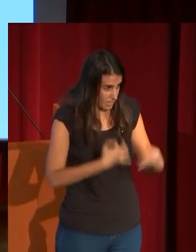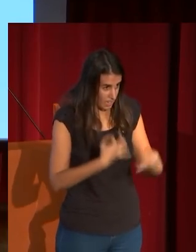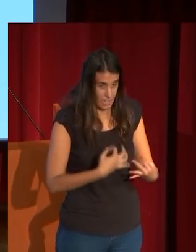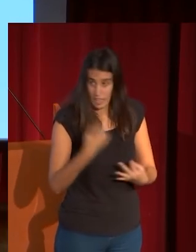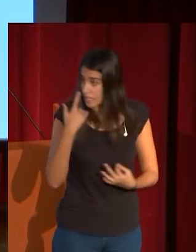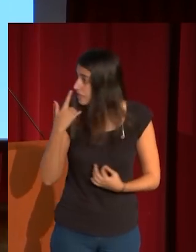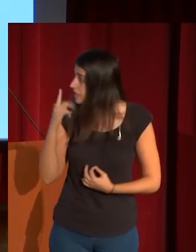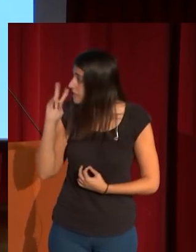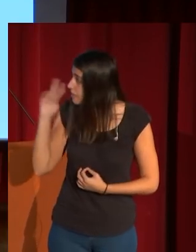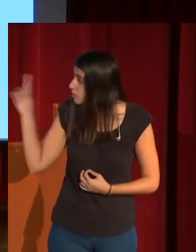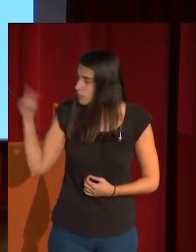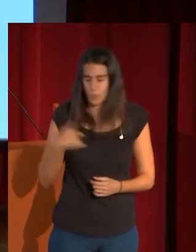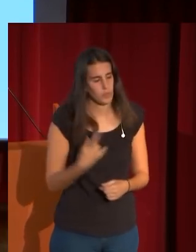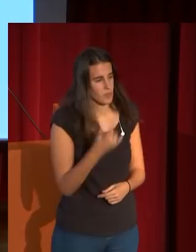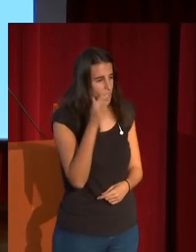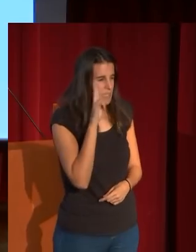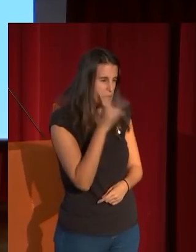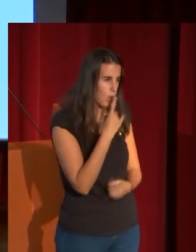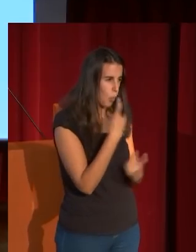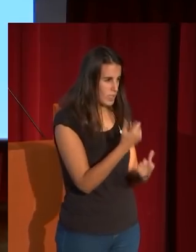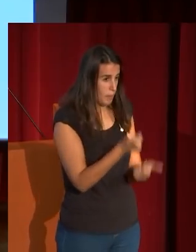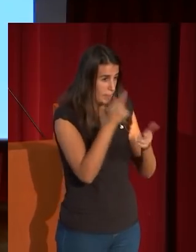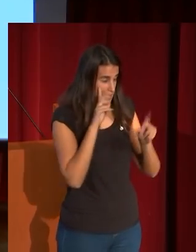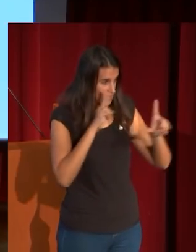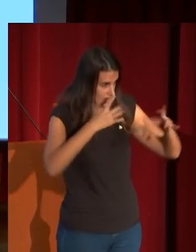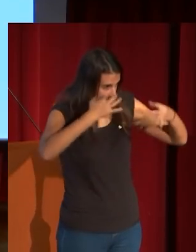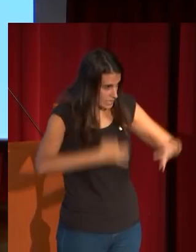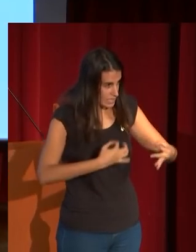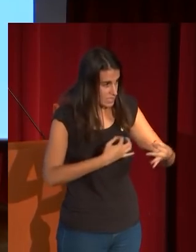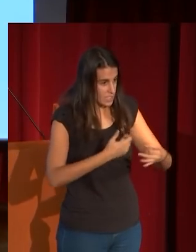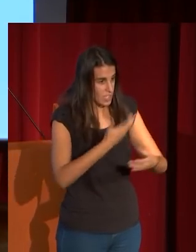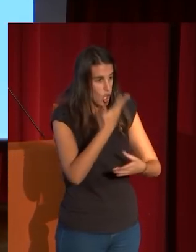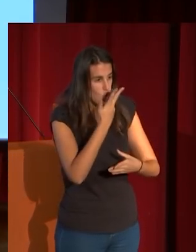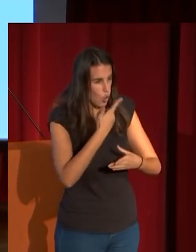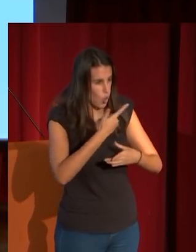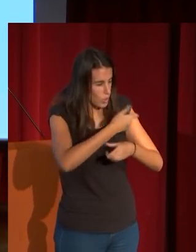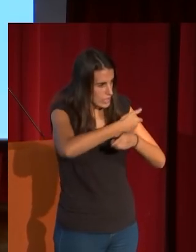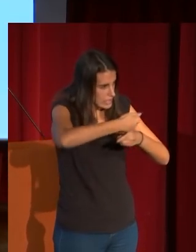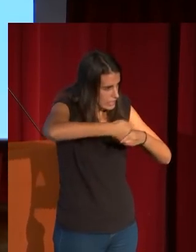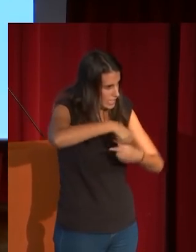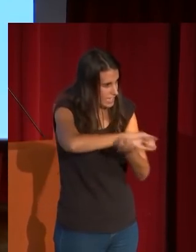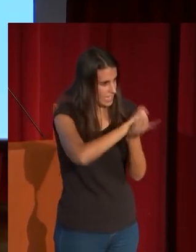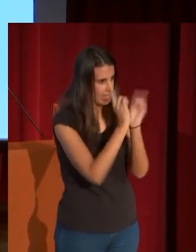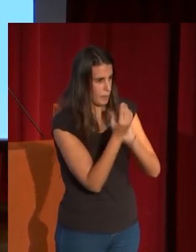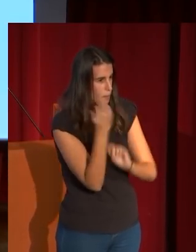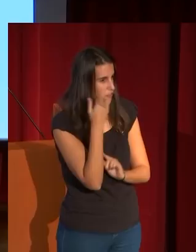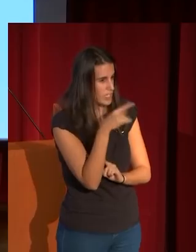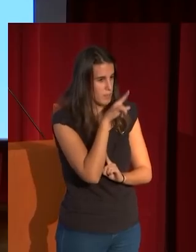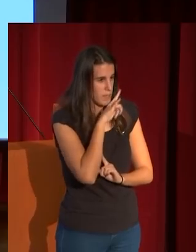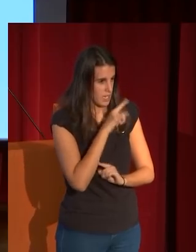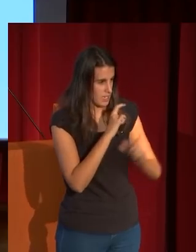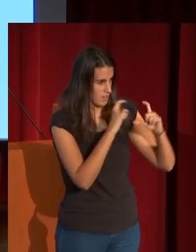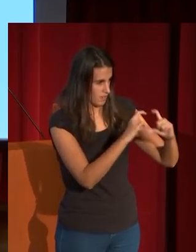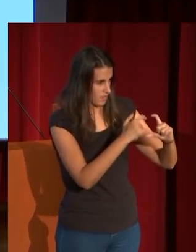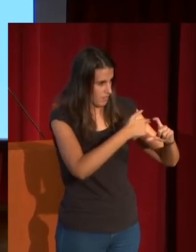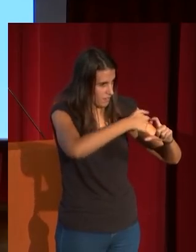espátula esto lo ven mejor en la pintura con la espátula aplasta el color salido prácticamente sin variación de